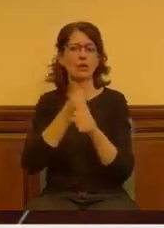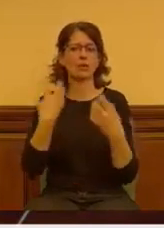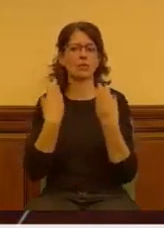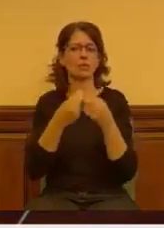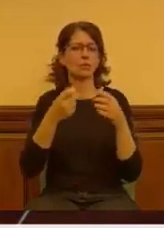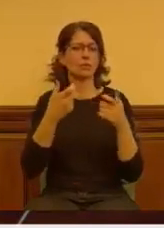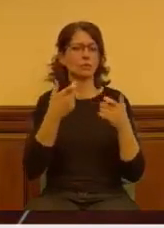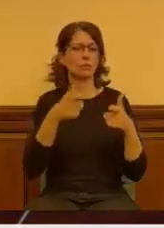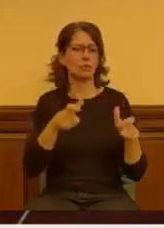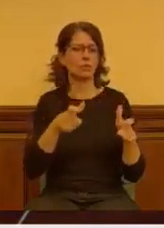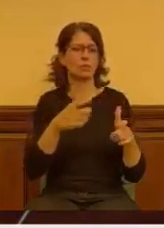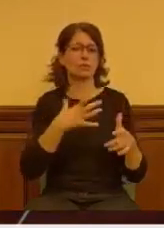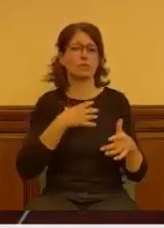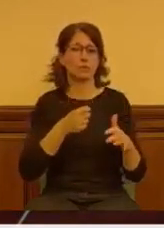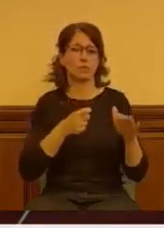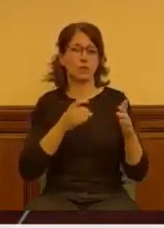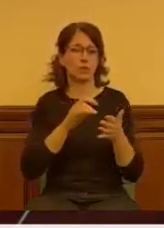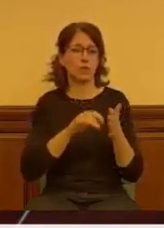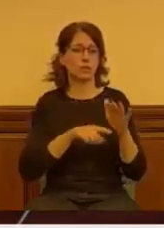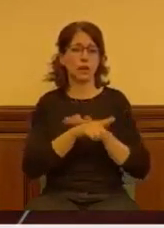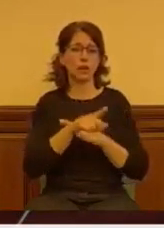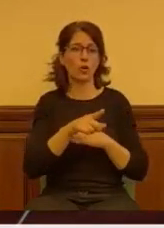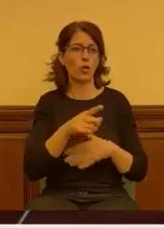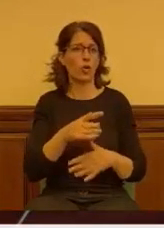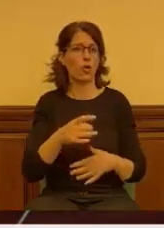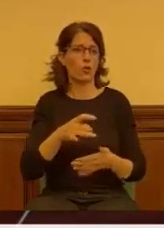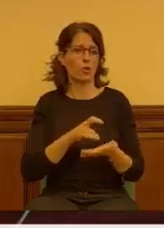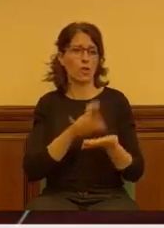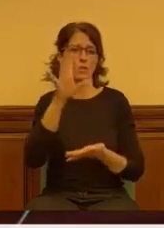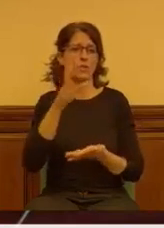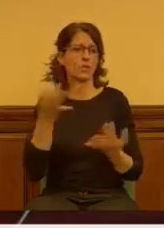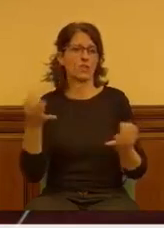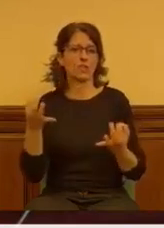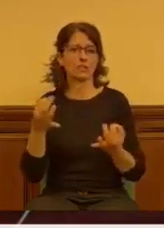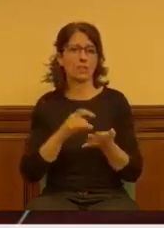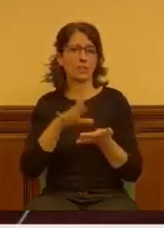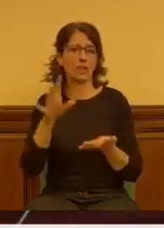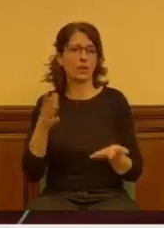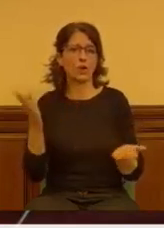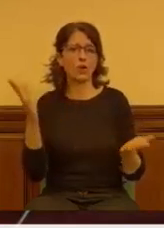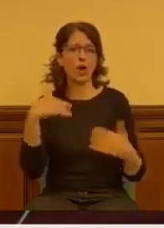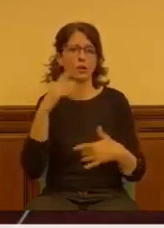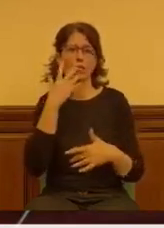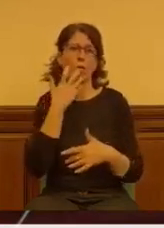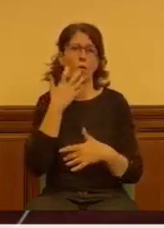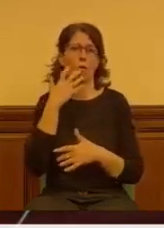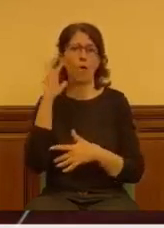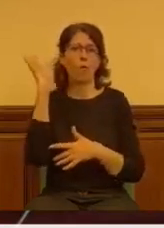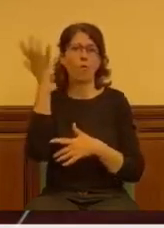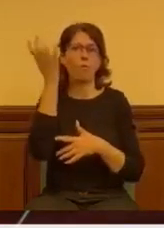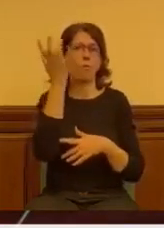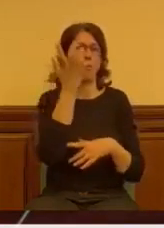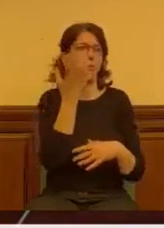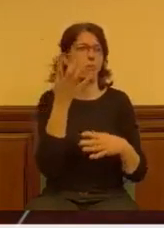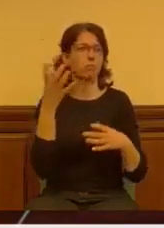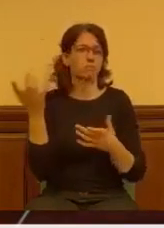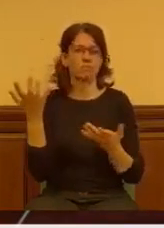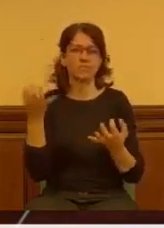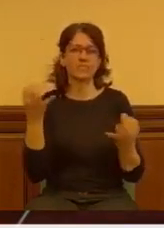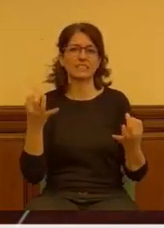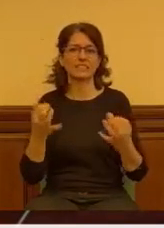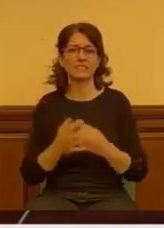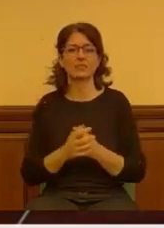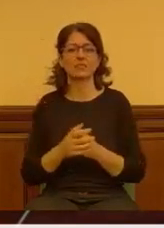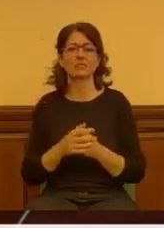González. Un despido improcedente no es un despido, que es un asteroide, un objeto volante no identificado. Hay seis personas en esta